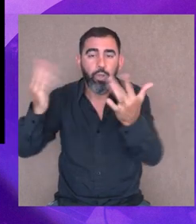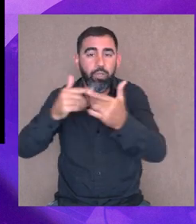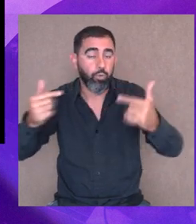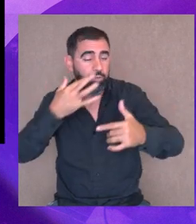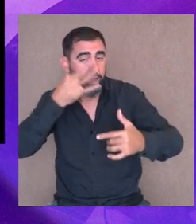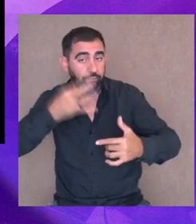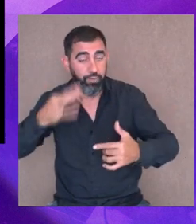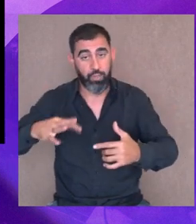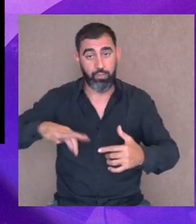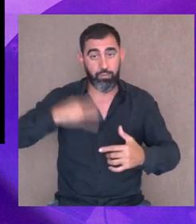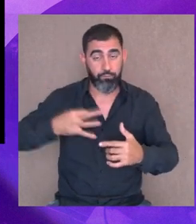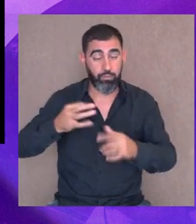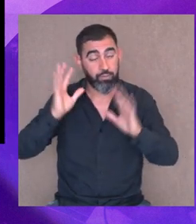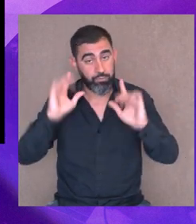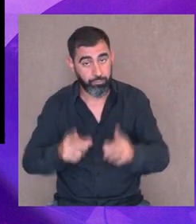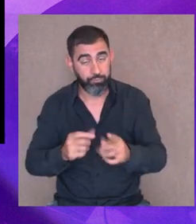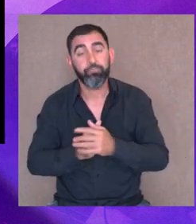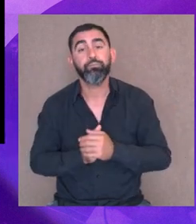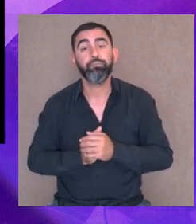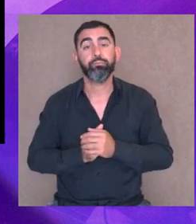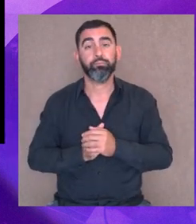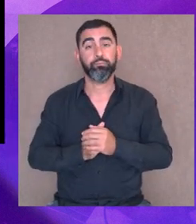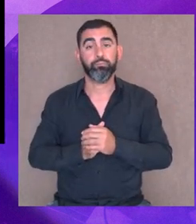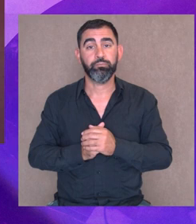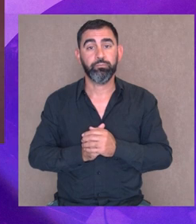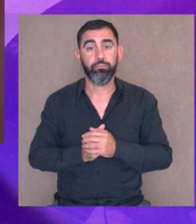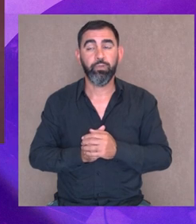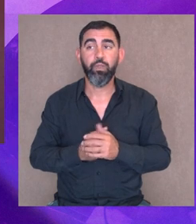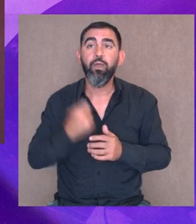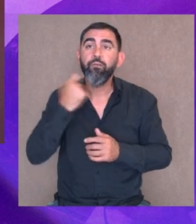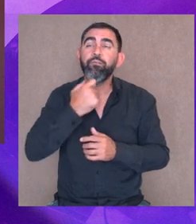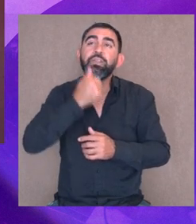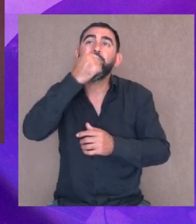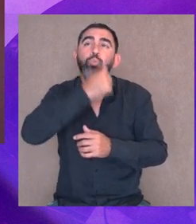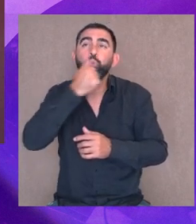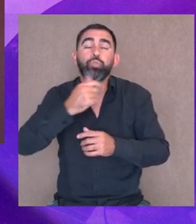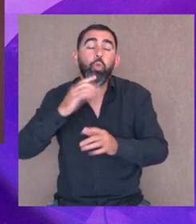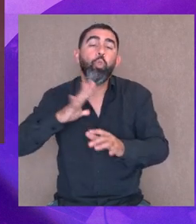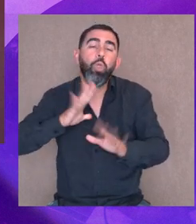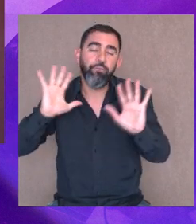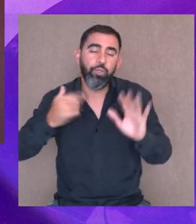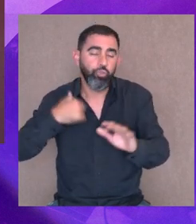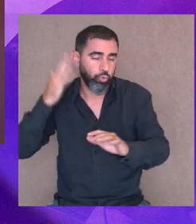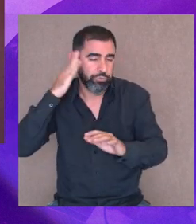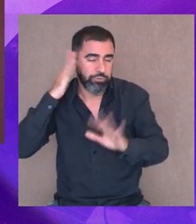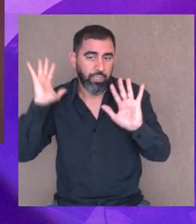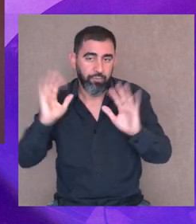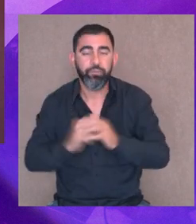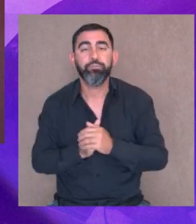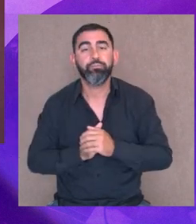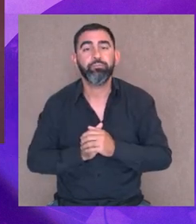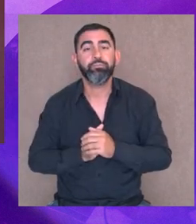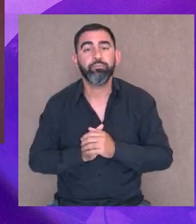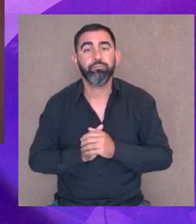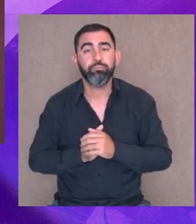nosotros mismos, todavía está pendiente de que de que lo resolvamos. Exacto. Por algo Shakespeare nos